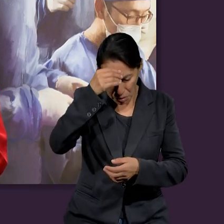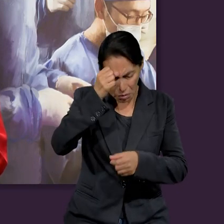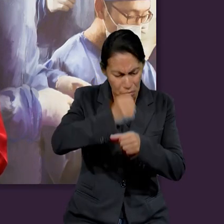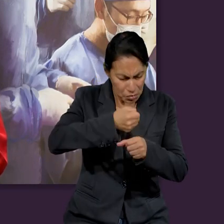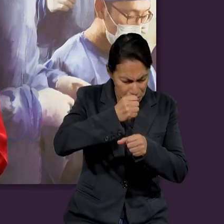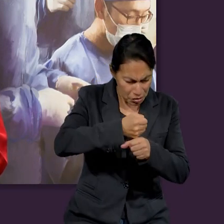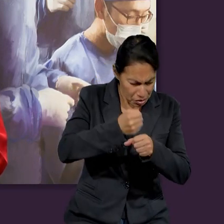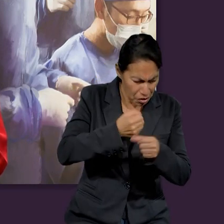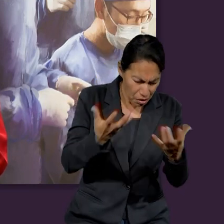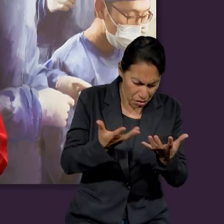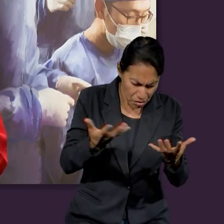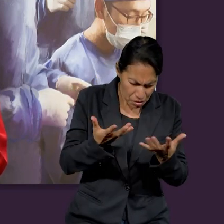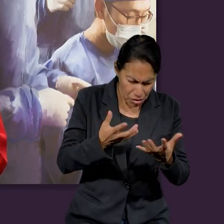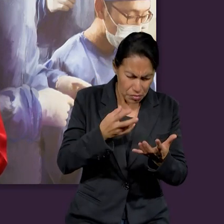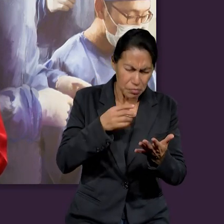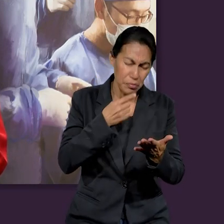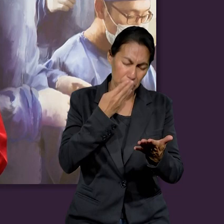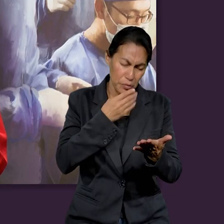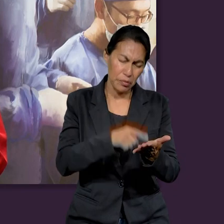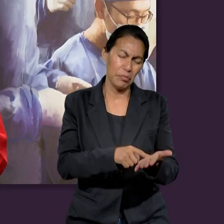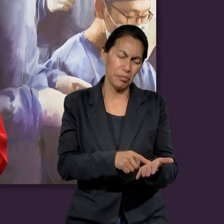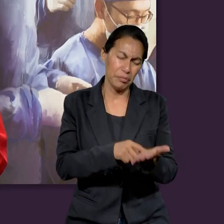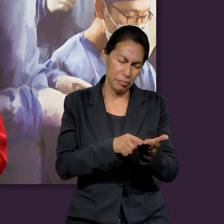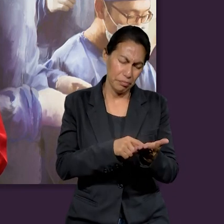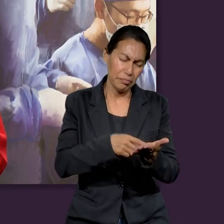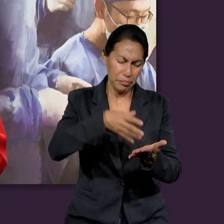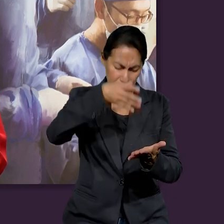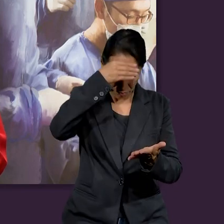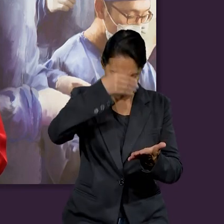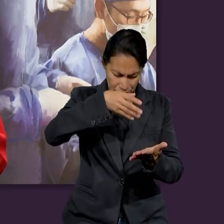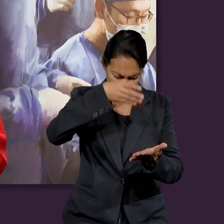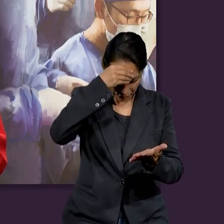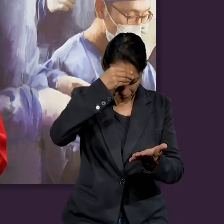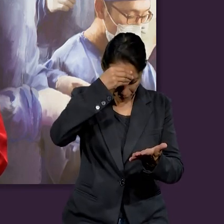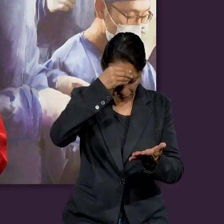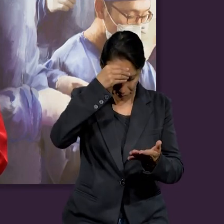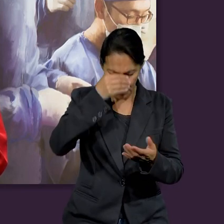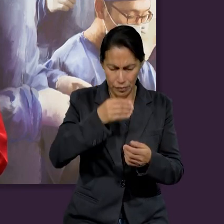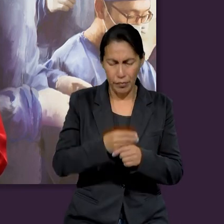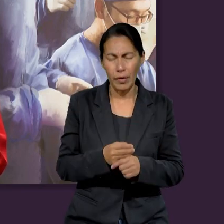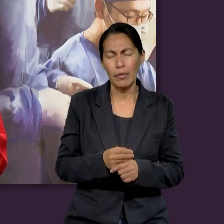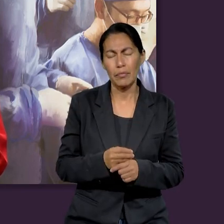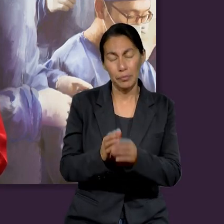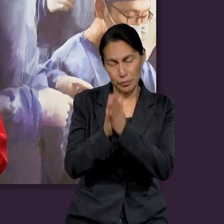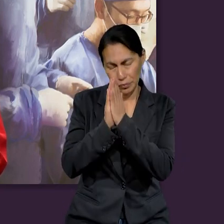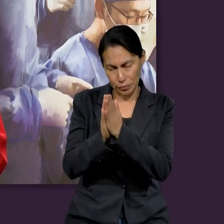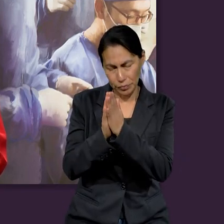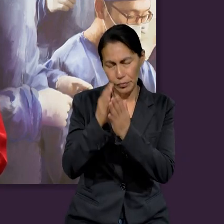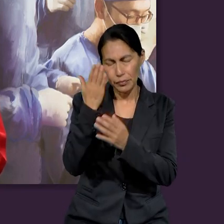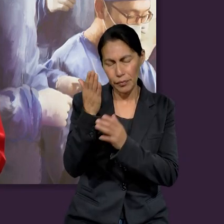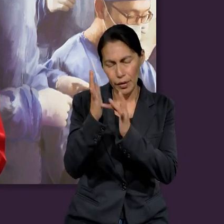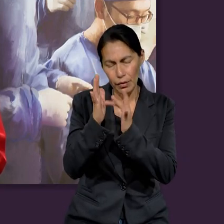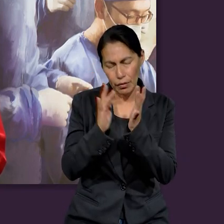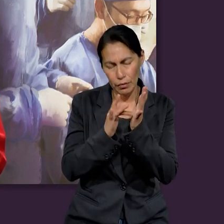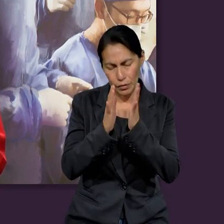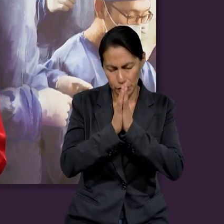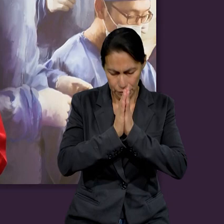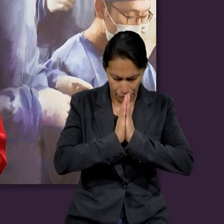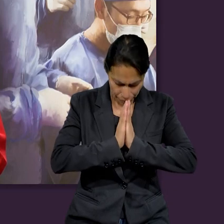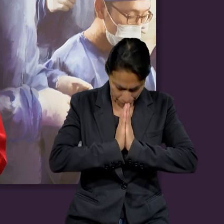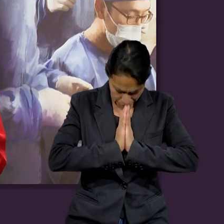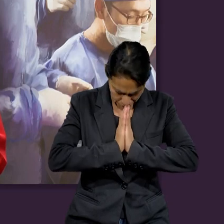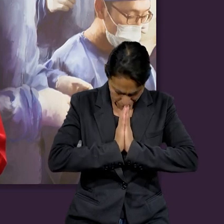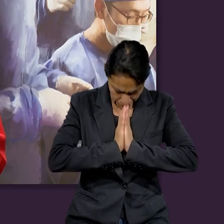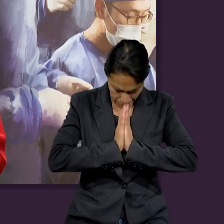aprender y sobre todo practicar lo que vamos a estudiar en esta